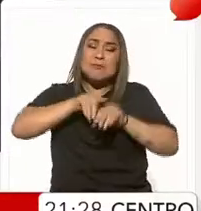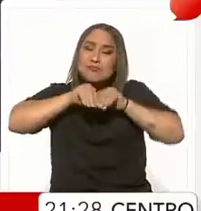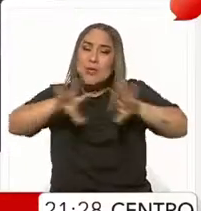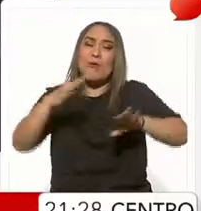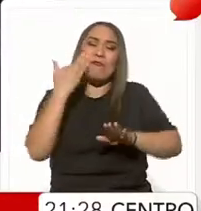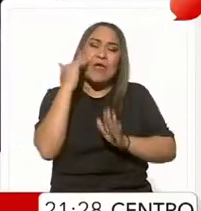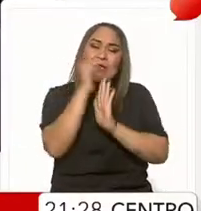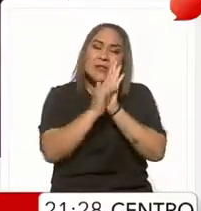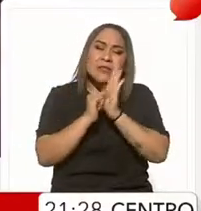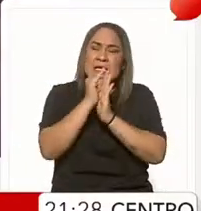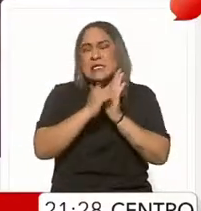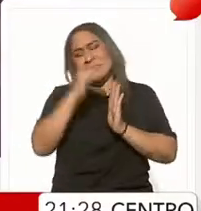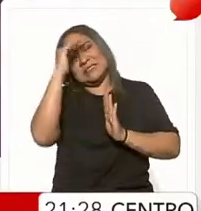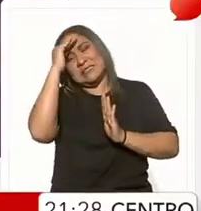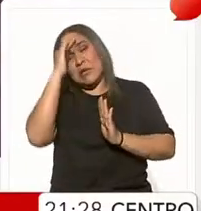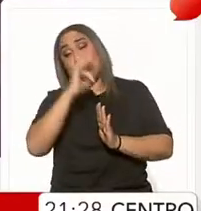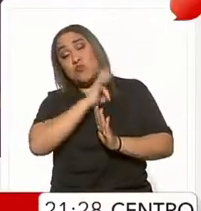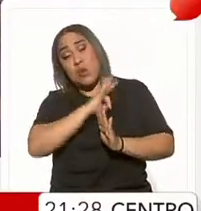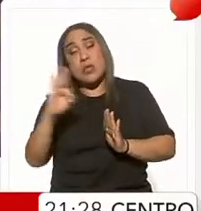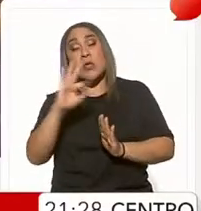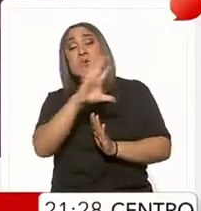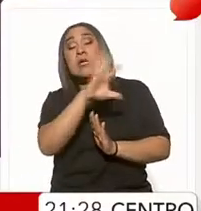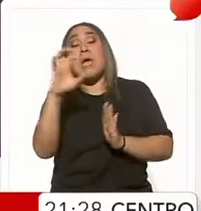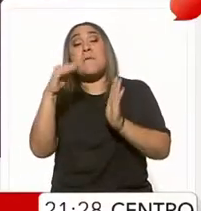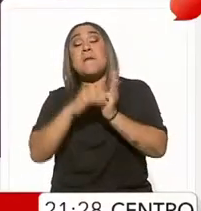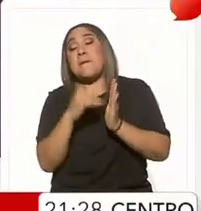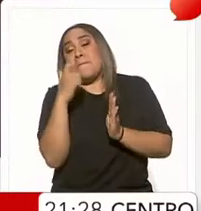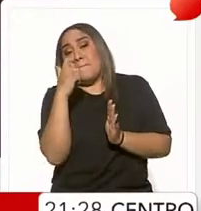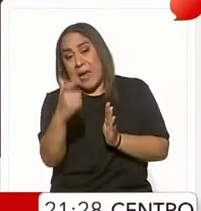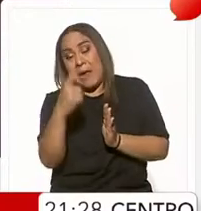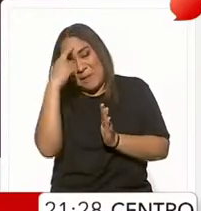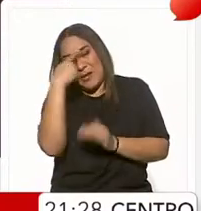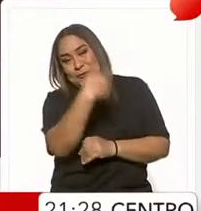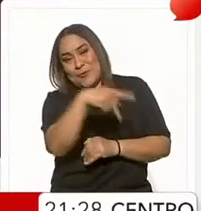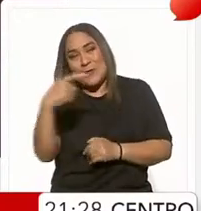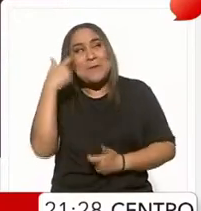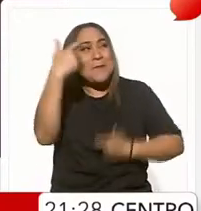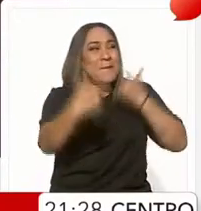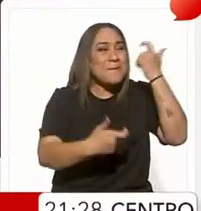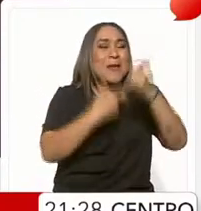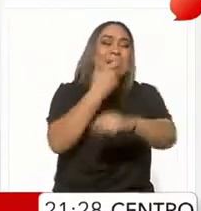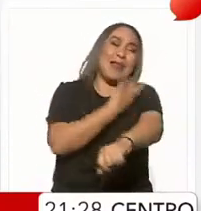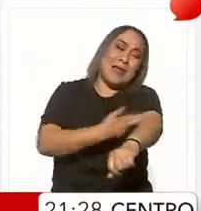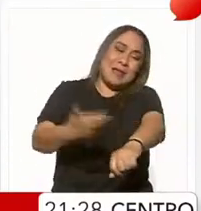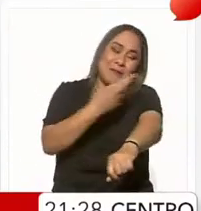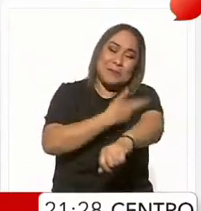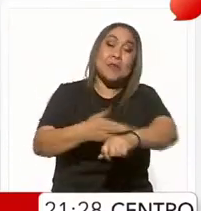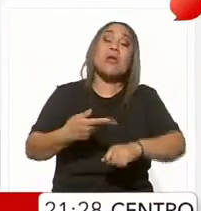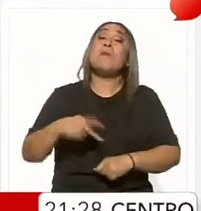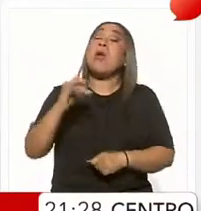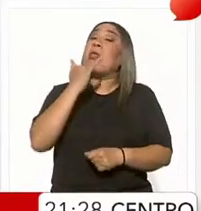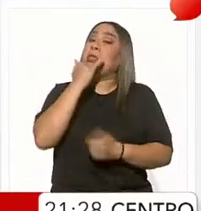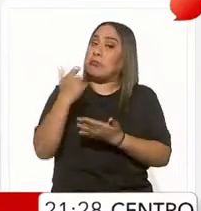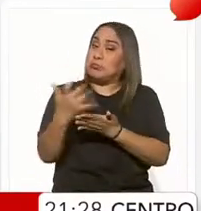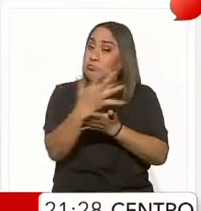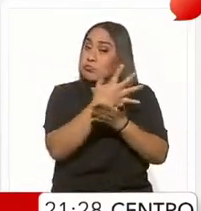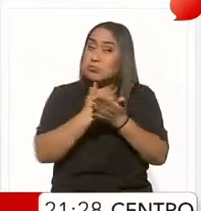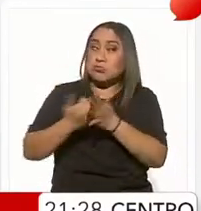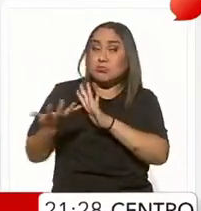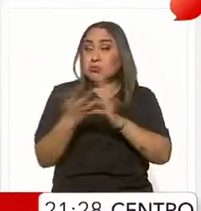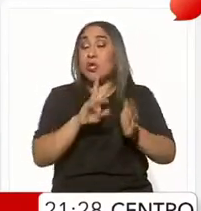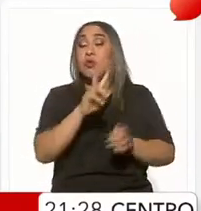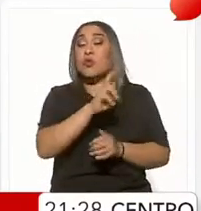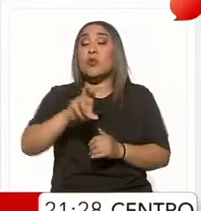Su meta era llegar a 500 mil pesos para cubrir sus gastos y trámites, pero lograron recaudar poco más de